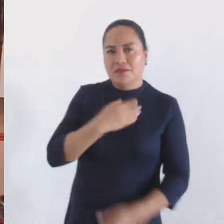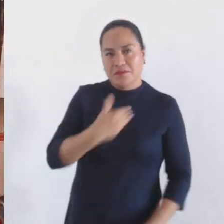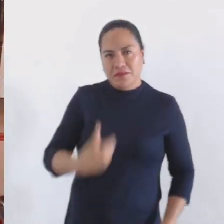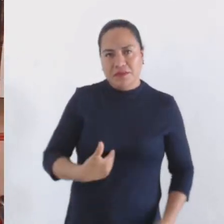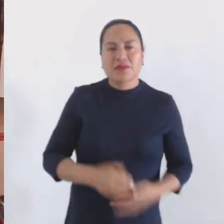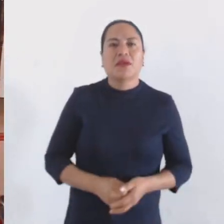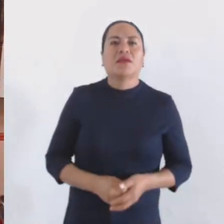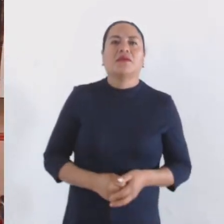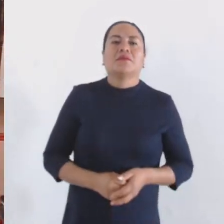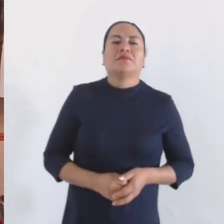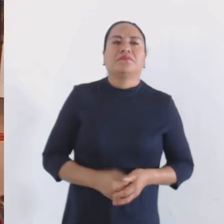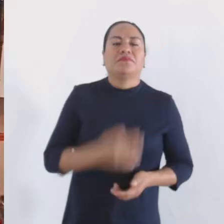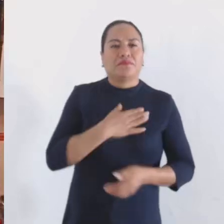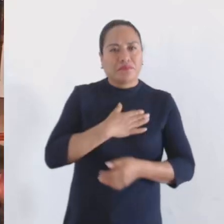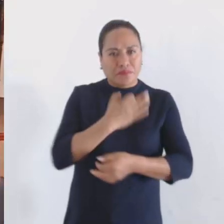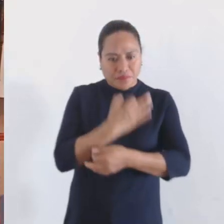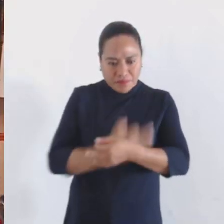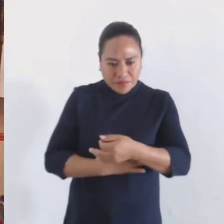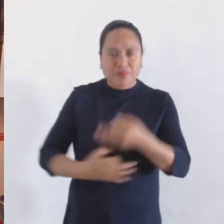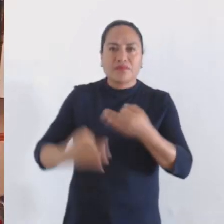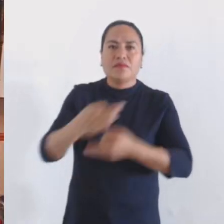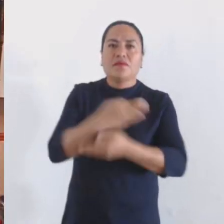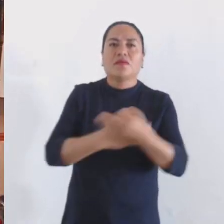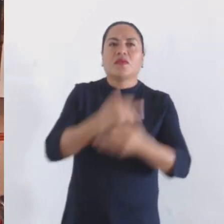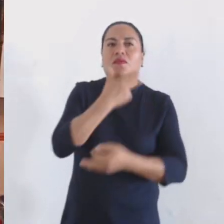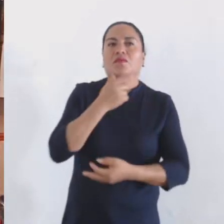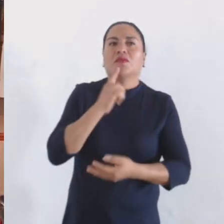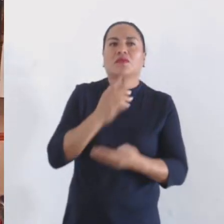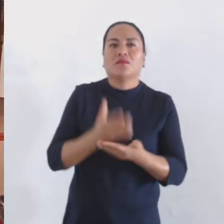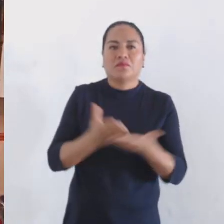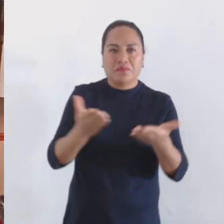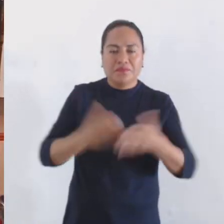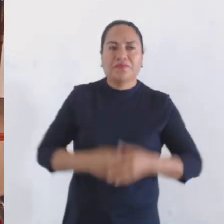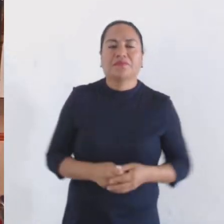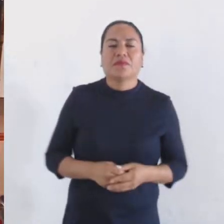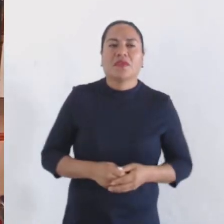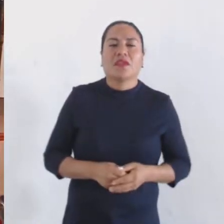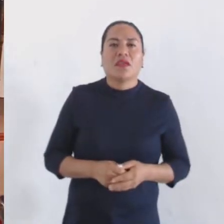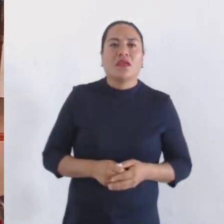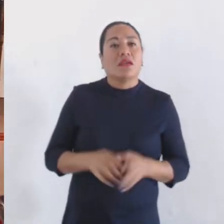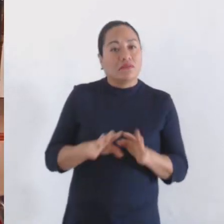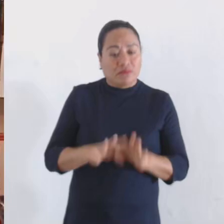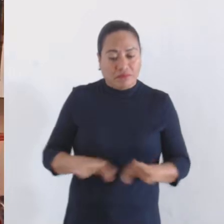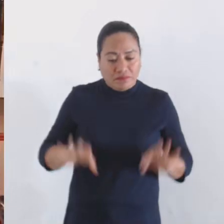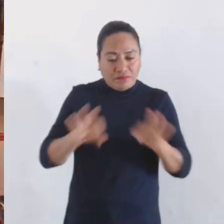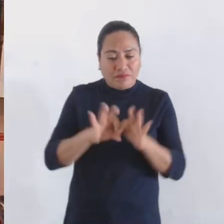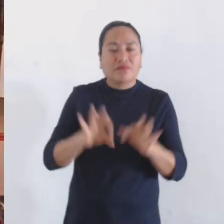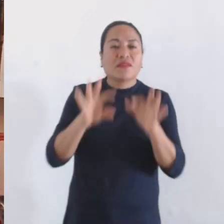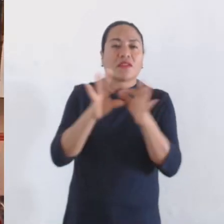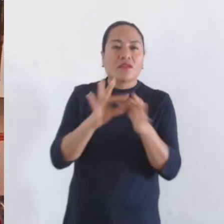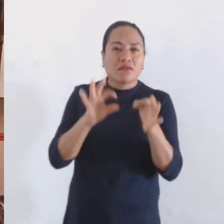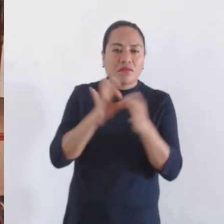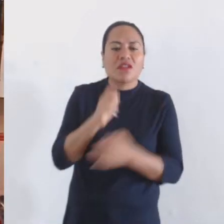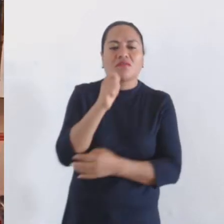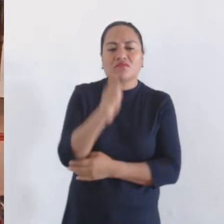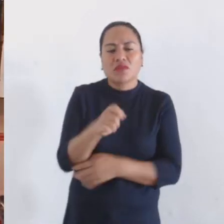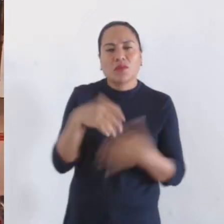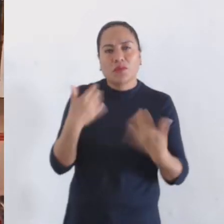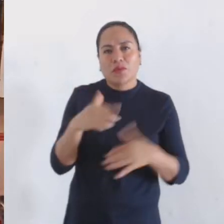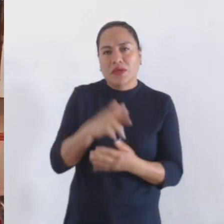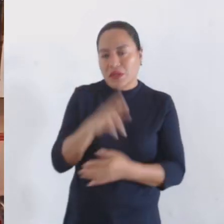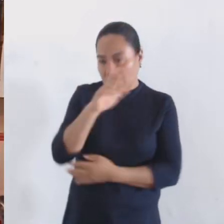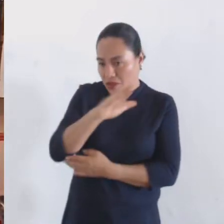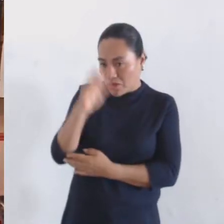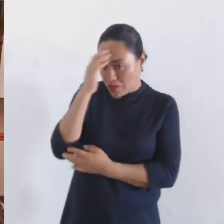Buenas tardes a todas y a todos. Qué importante poder decir y hablar sobre el reconocimiento a nuestros deportistas en